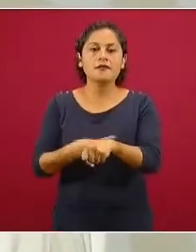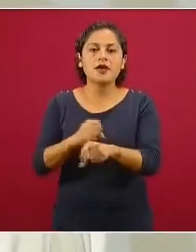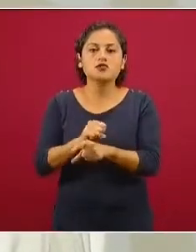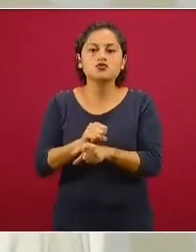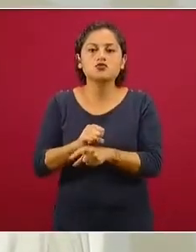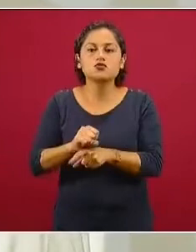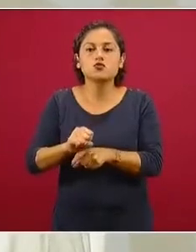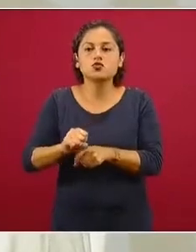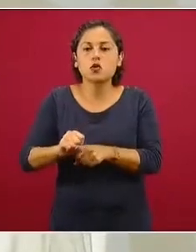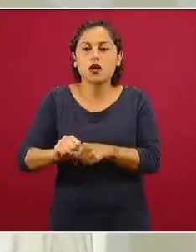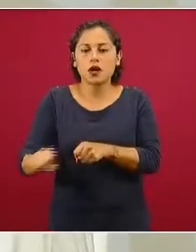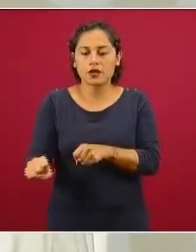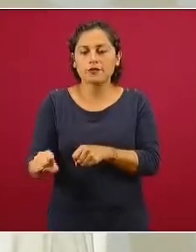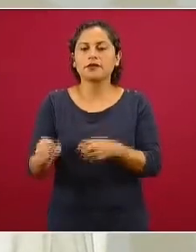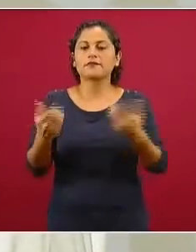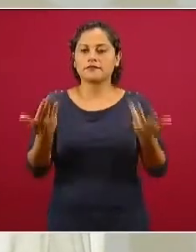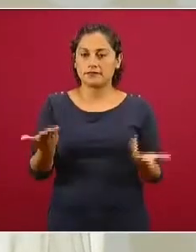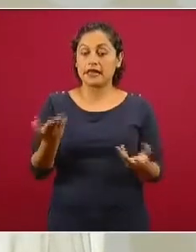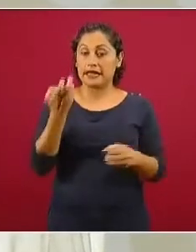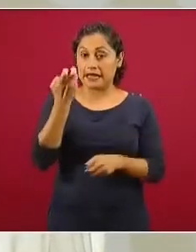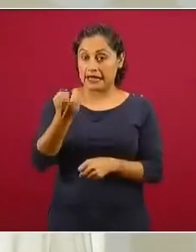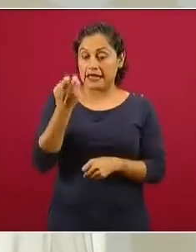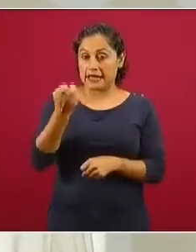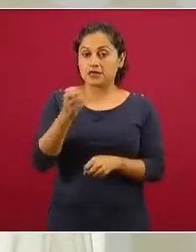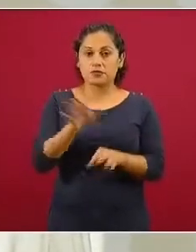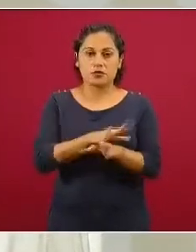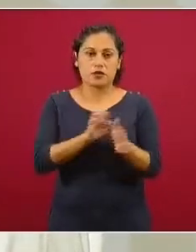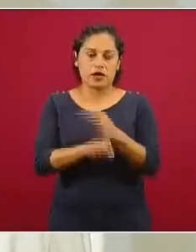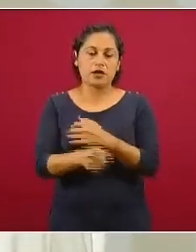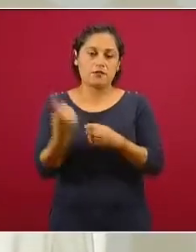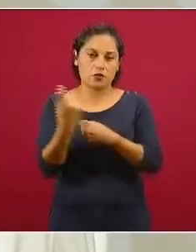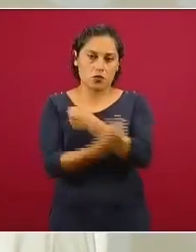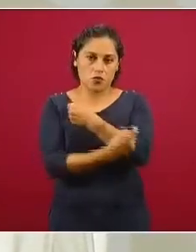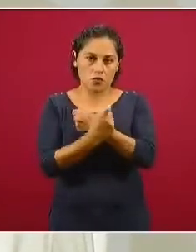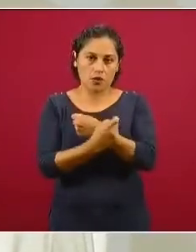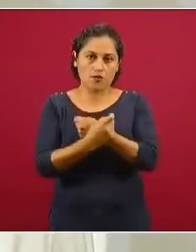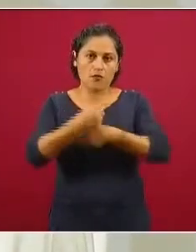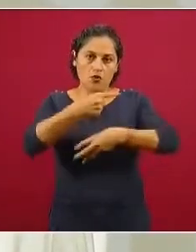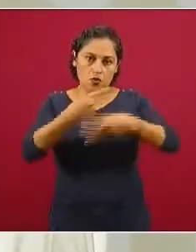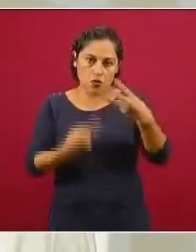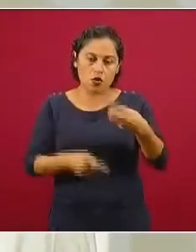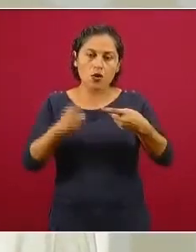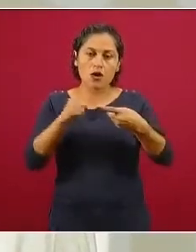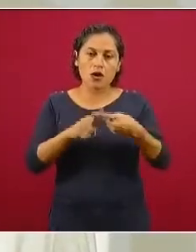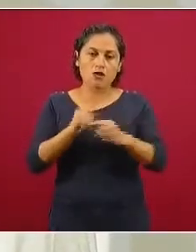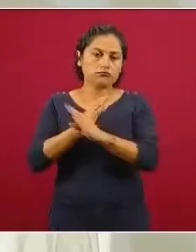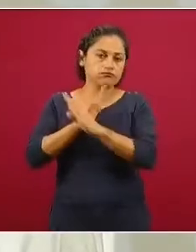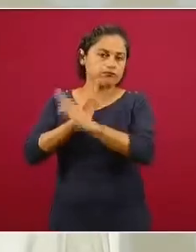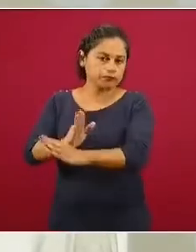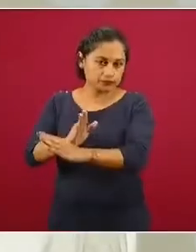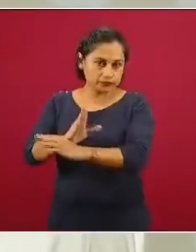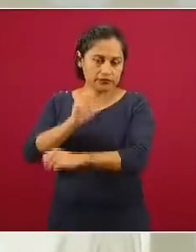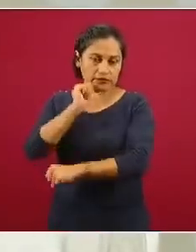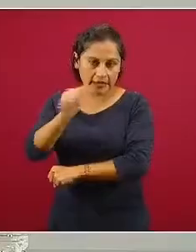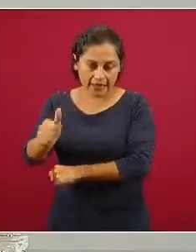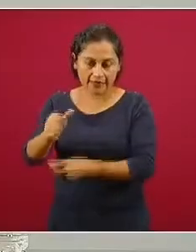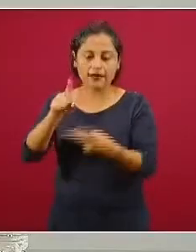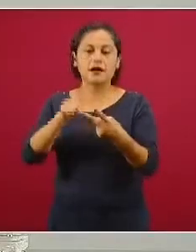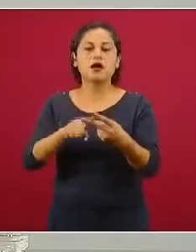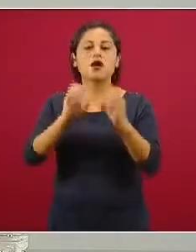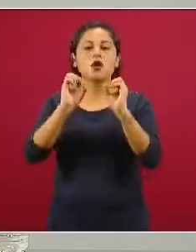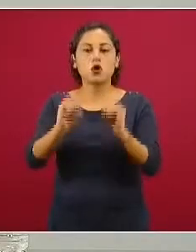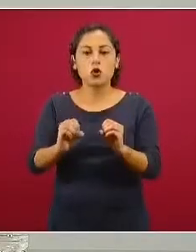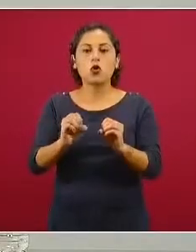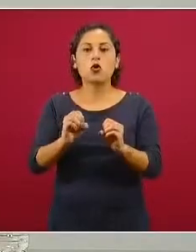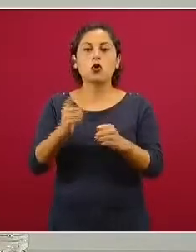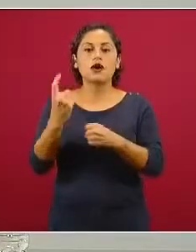infección, contra el desarrollo de la enfermedad, o que si desarrollamos la enfermedad tengamos una enfermedad más leve. Y esto